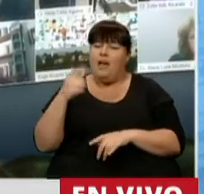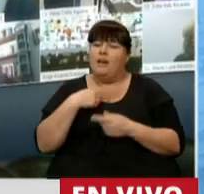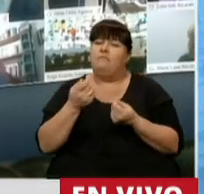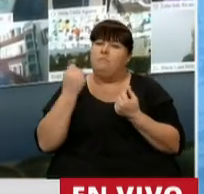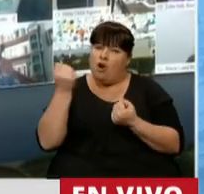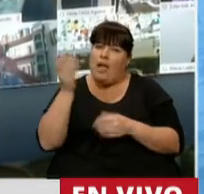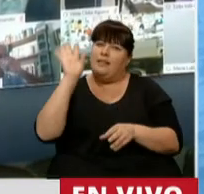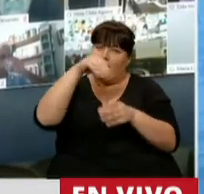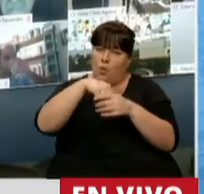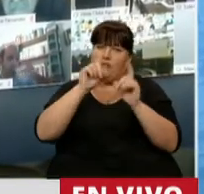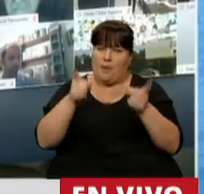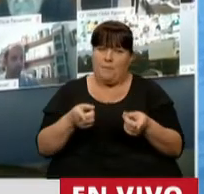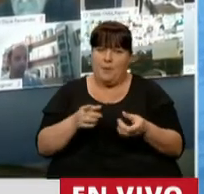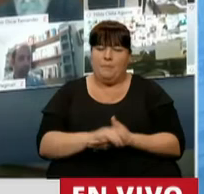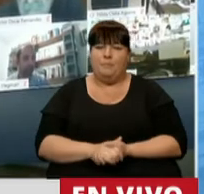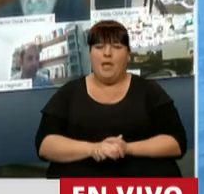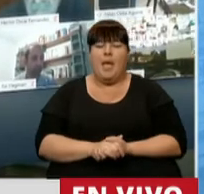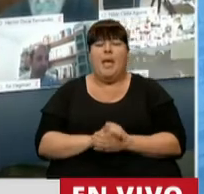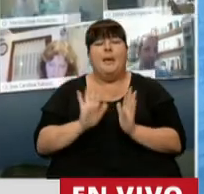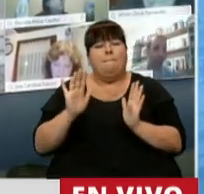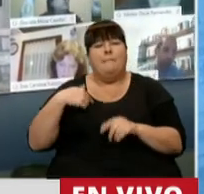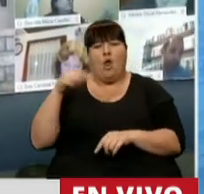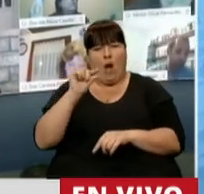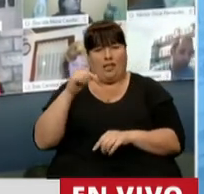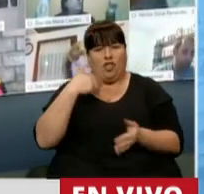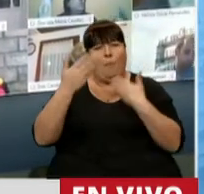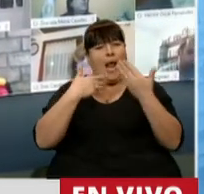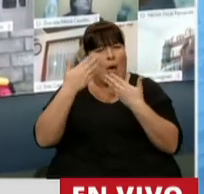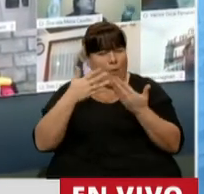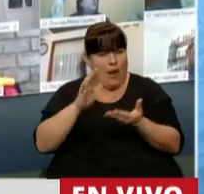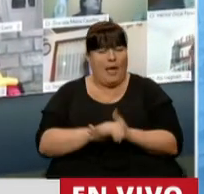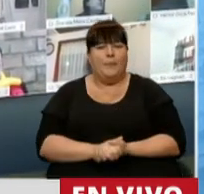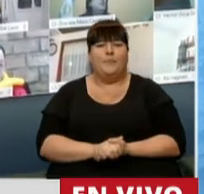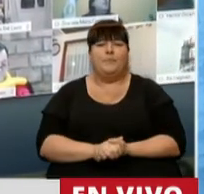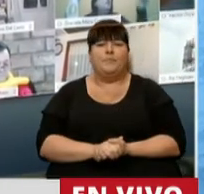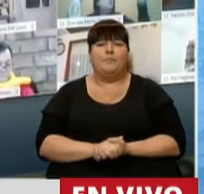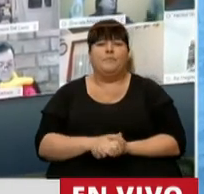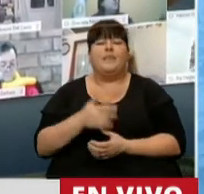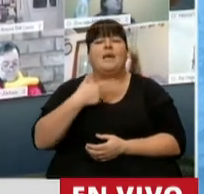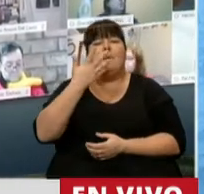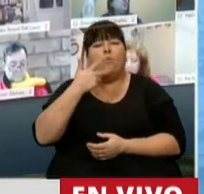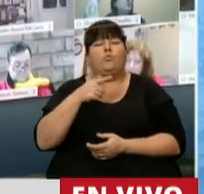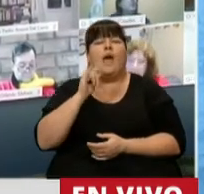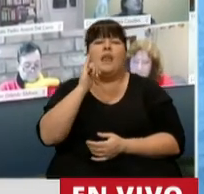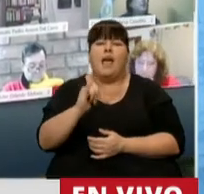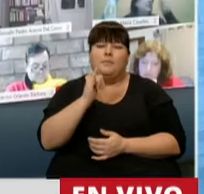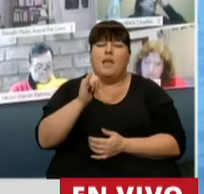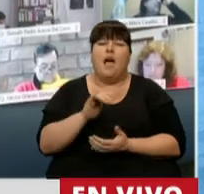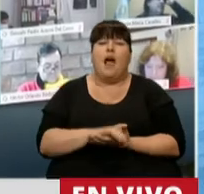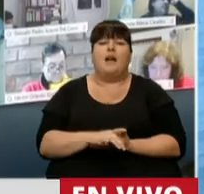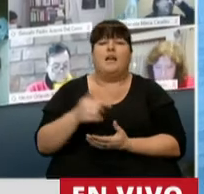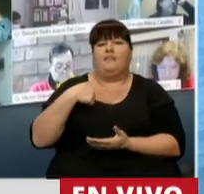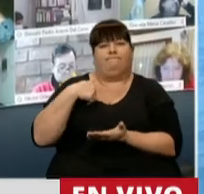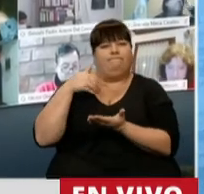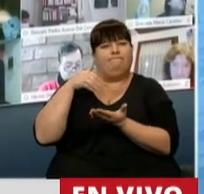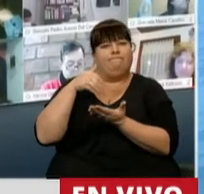valoro la inclusión. Pero en estos pocos minutos que tengo, Presidente, quisiera fundar mi